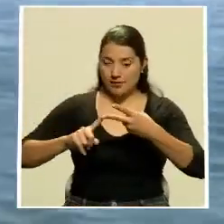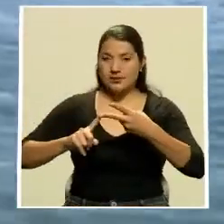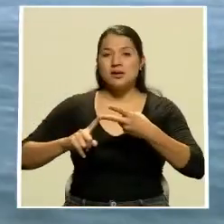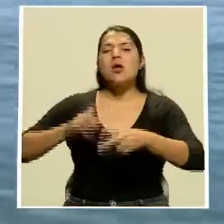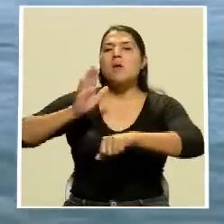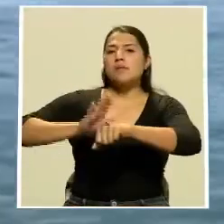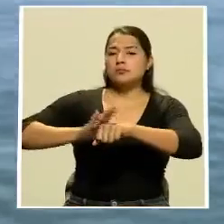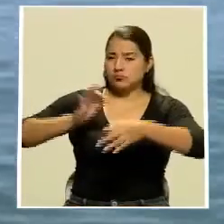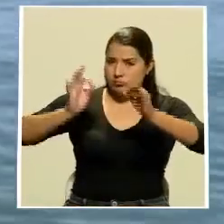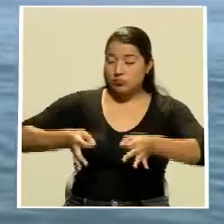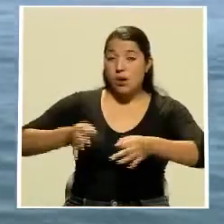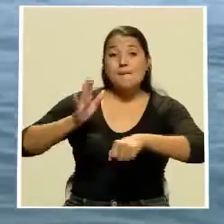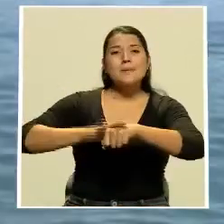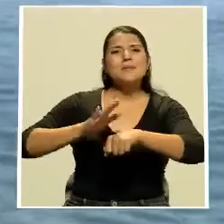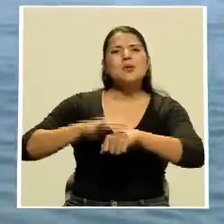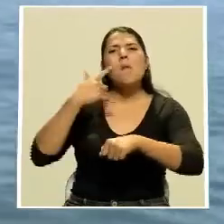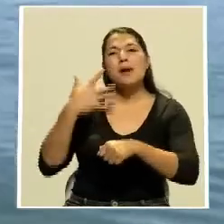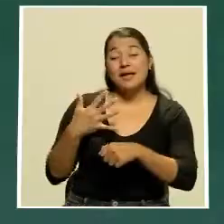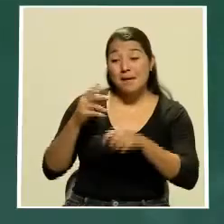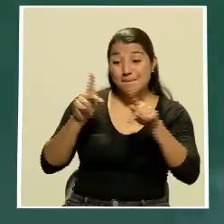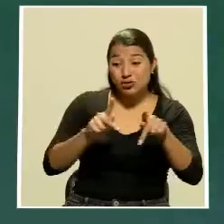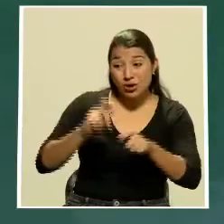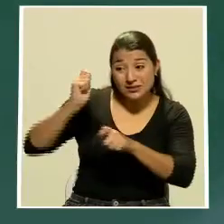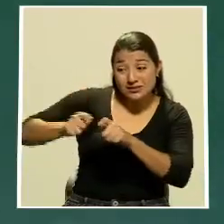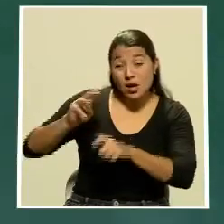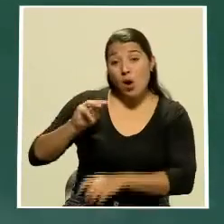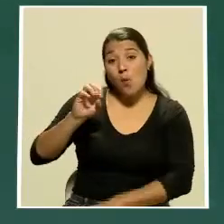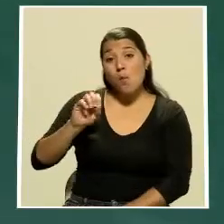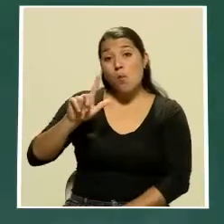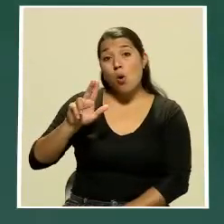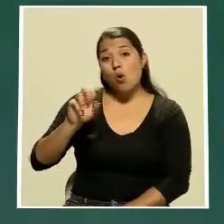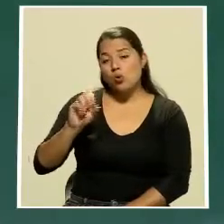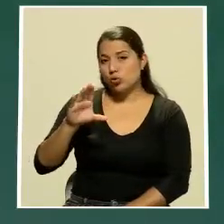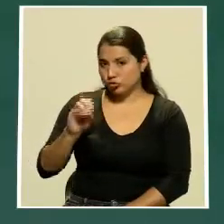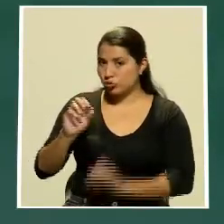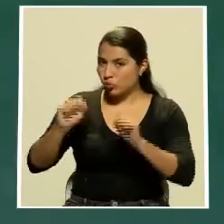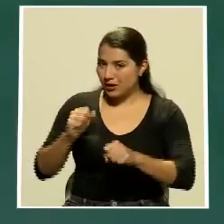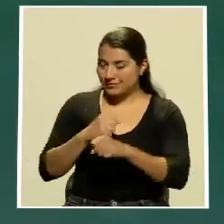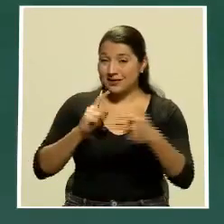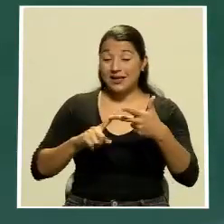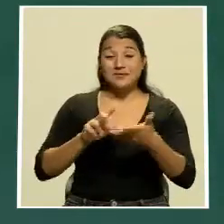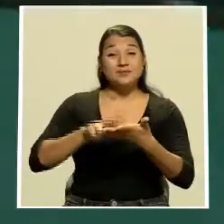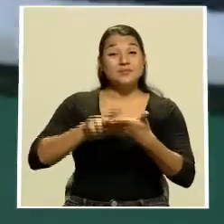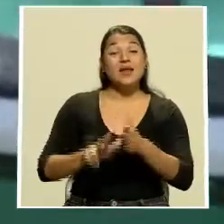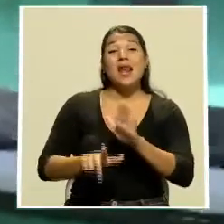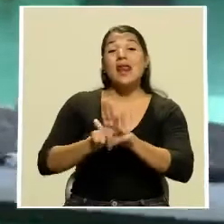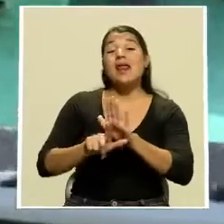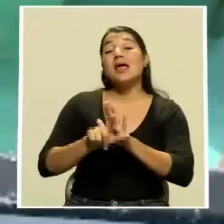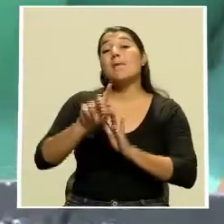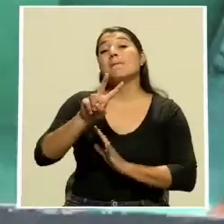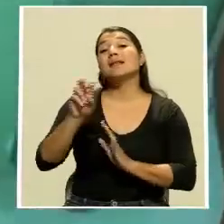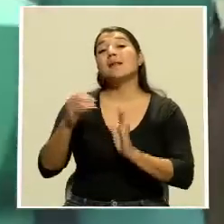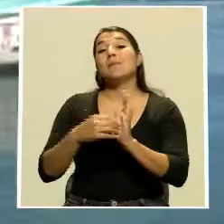permisos para que los molusqueros desempeñen su actividad, la aprobación al proyecto de ley 20.750, que destinen las